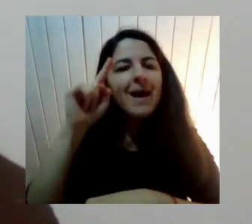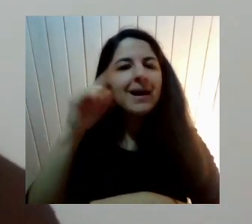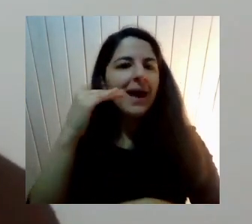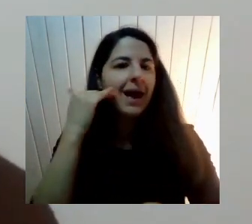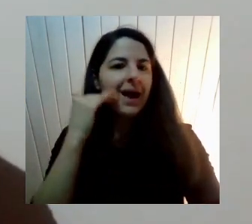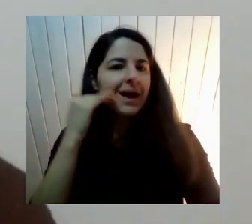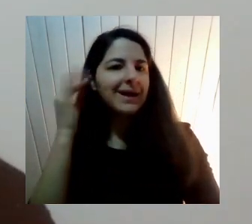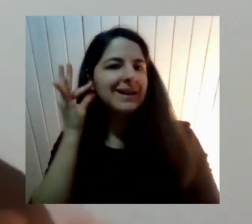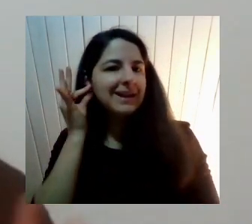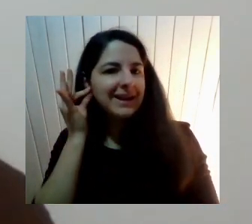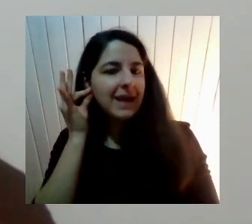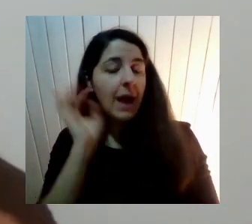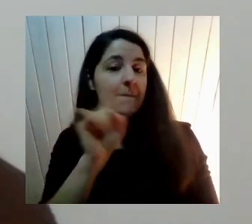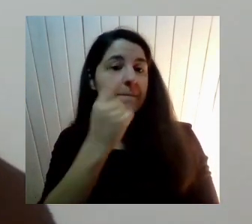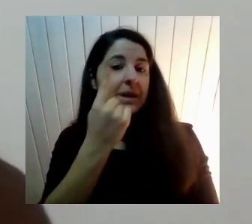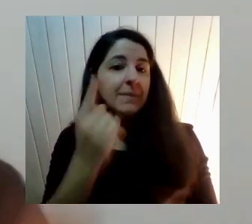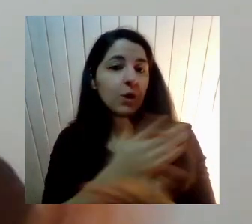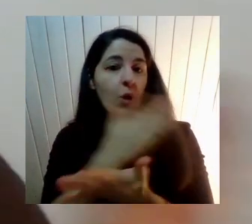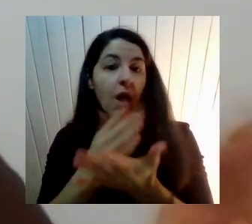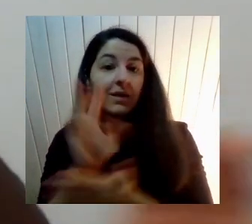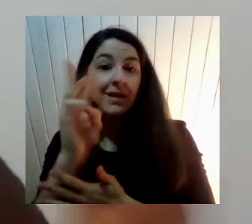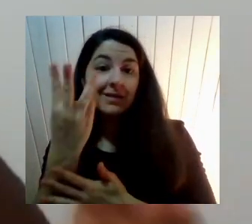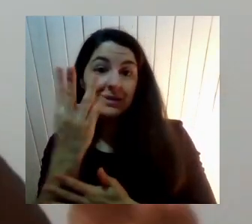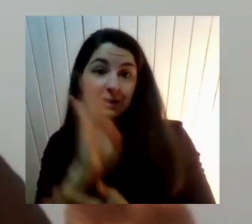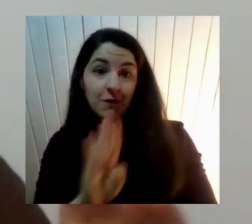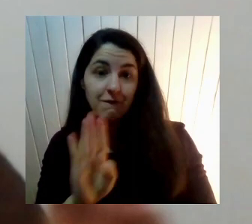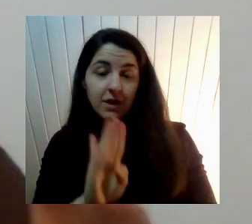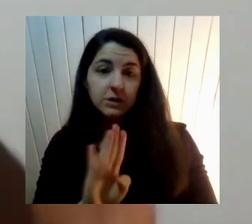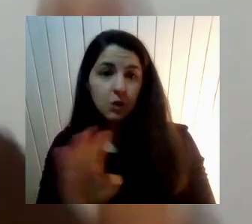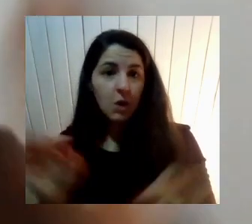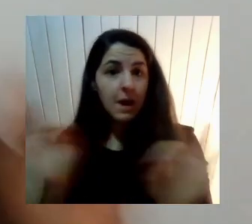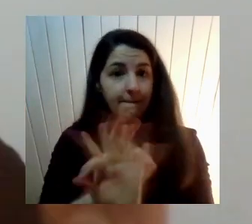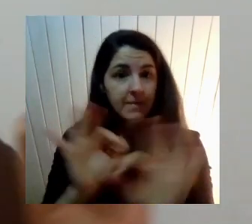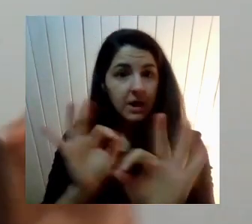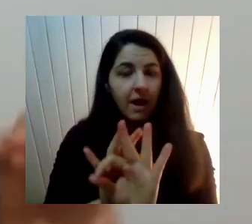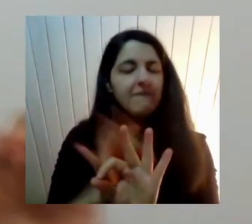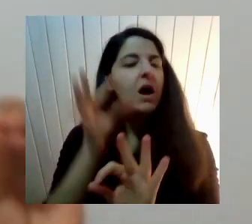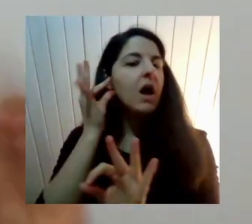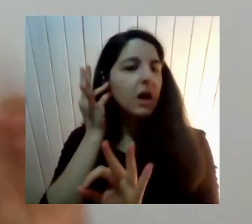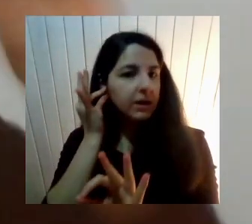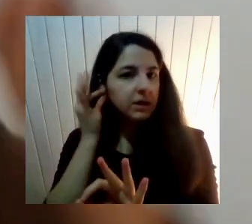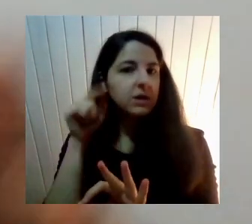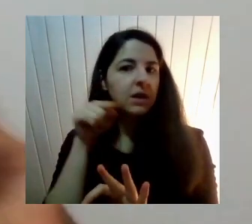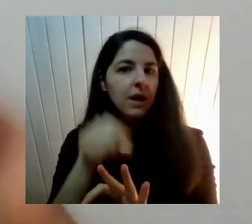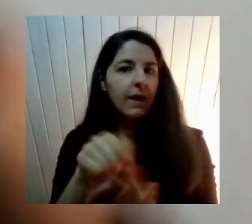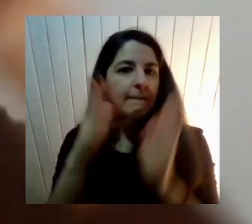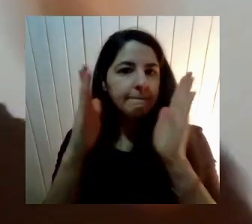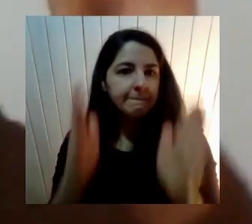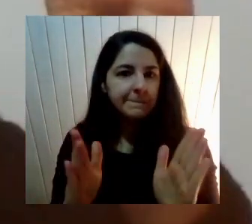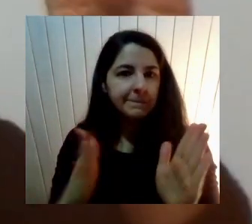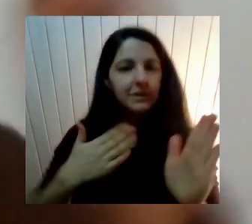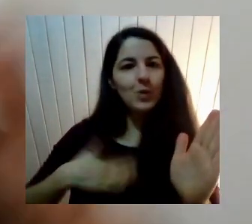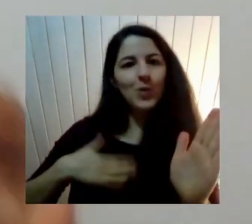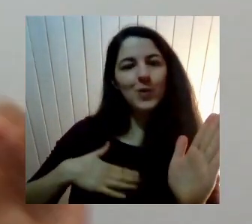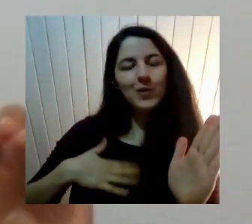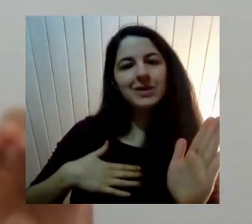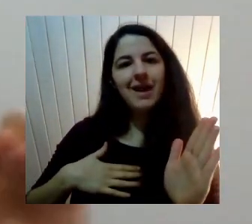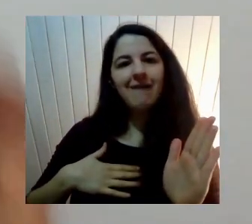primero Tercero Básico Y que les explicaba No sé Que a las niñas En esa época En esa edad Les gustaba Coleccionar stickers